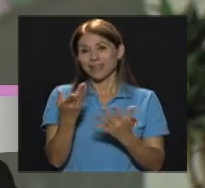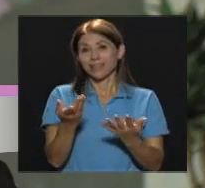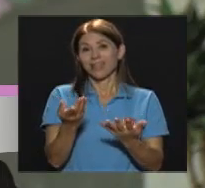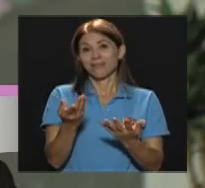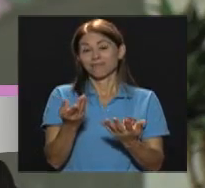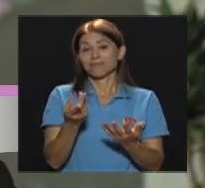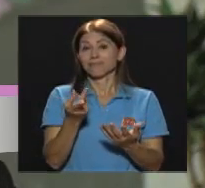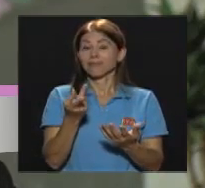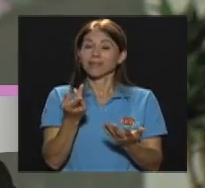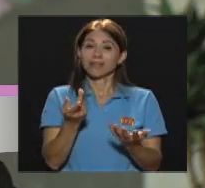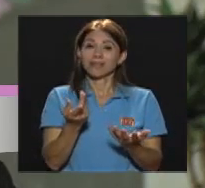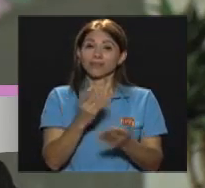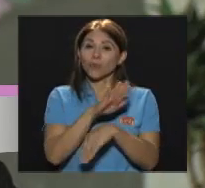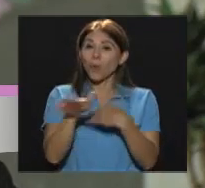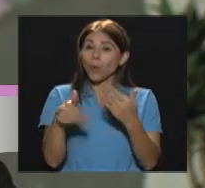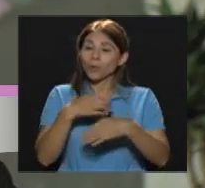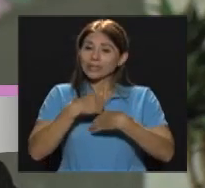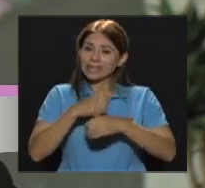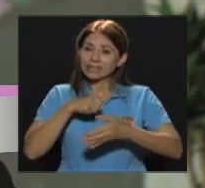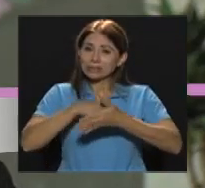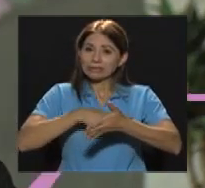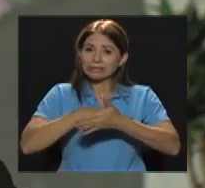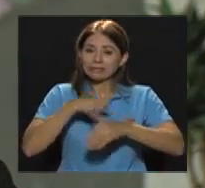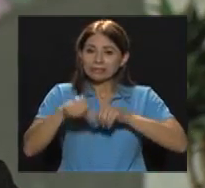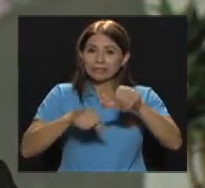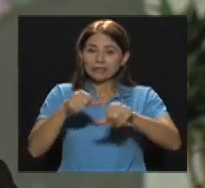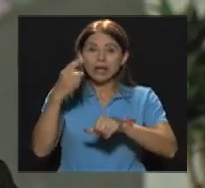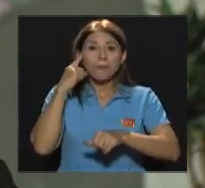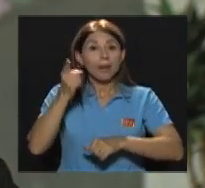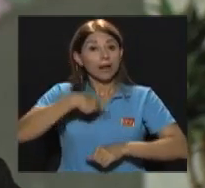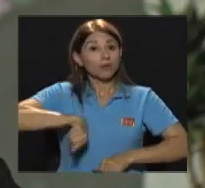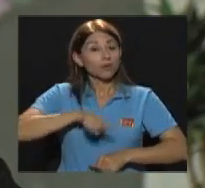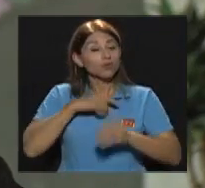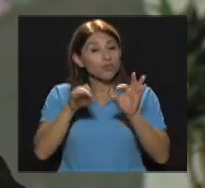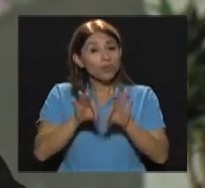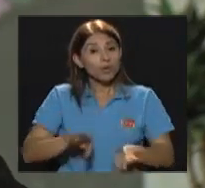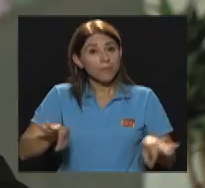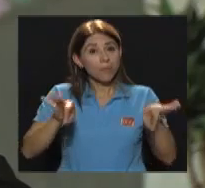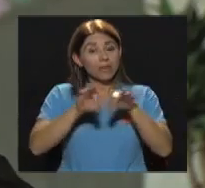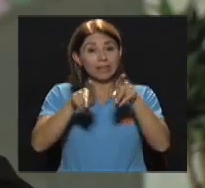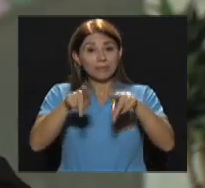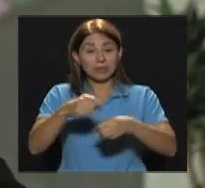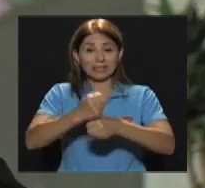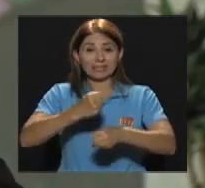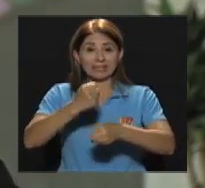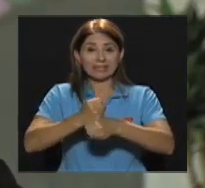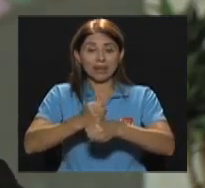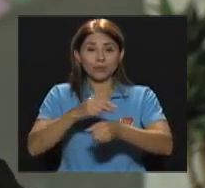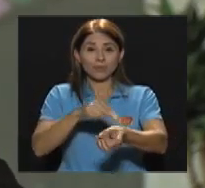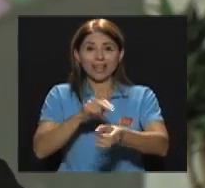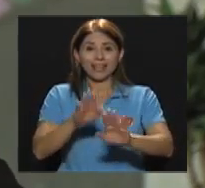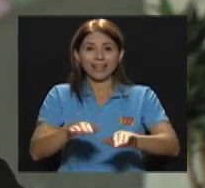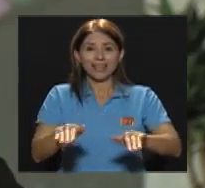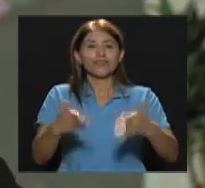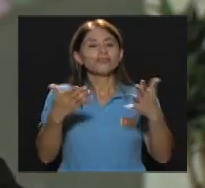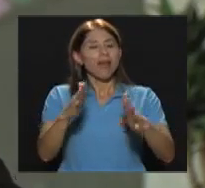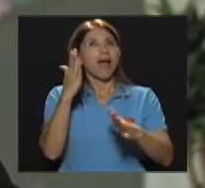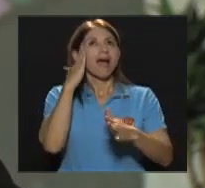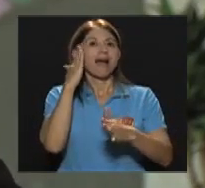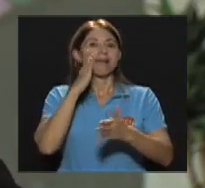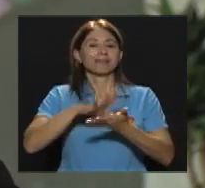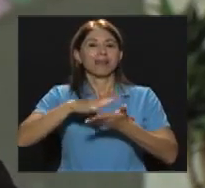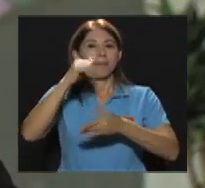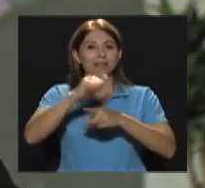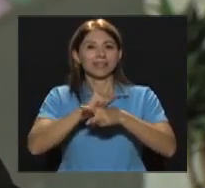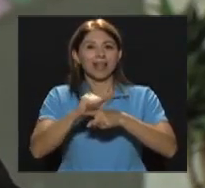personal Del hospital de niños Se capacitaran La metodología Porque siempre dijimos La sala se puede ver Lindísima Los equipos La